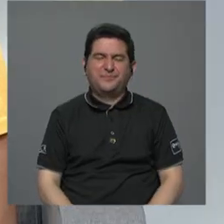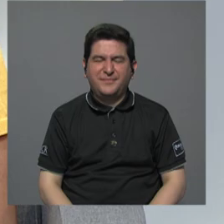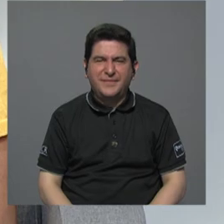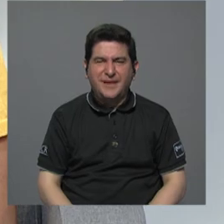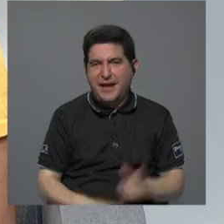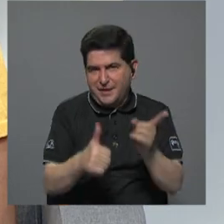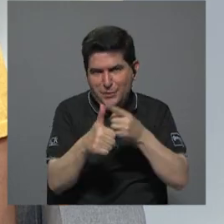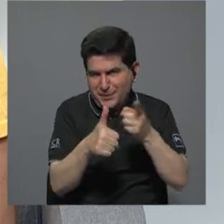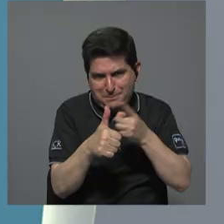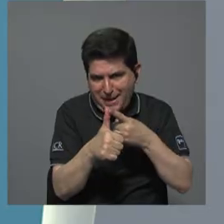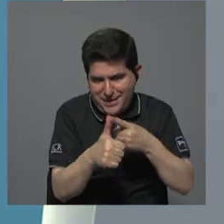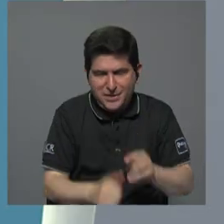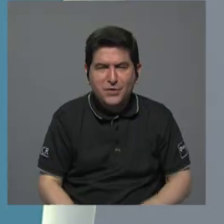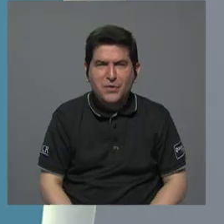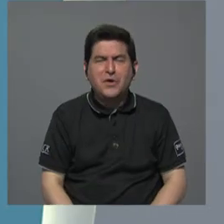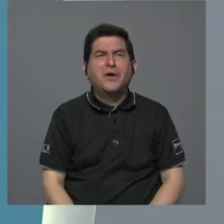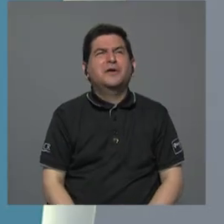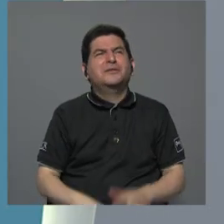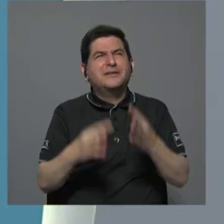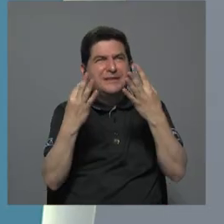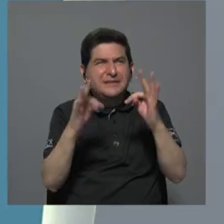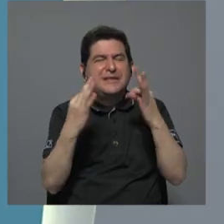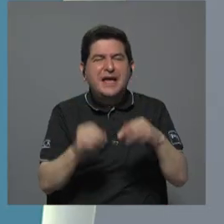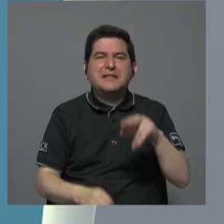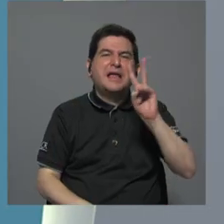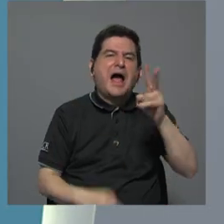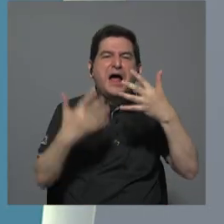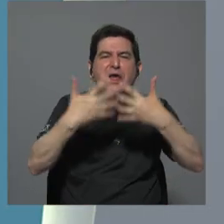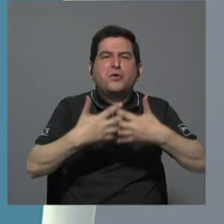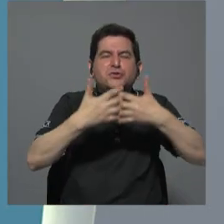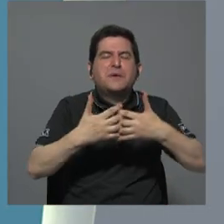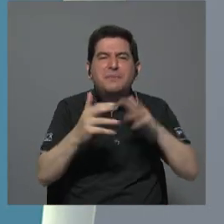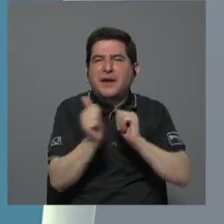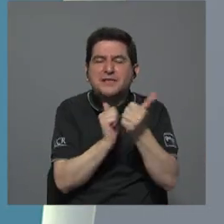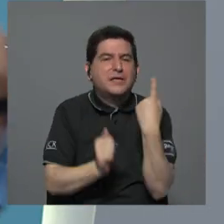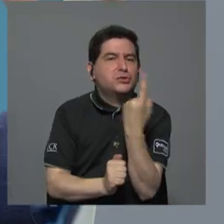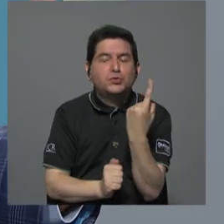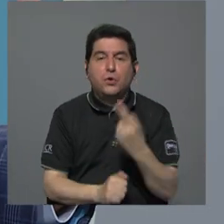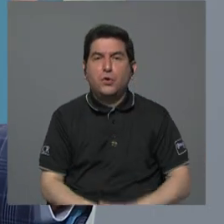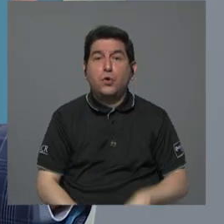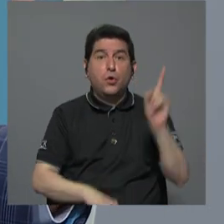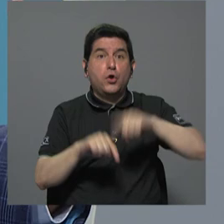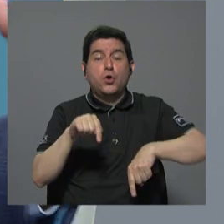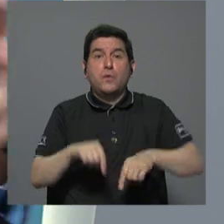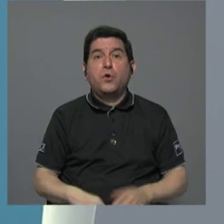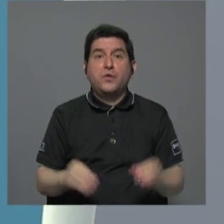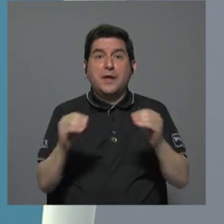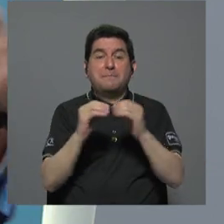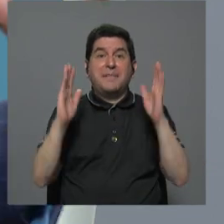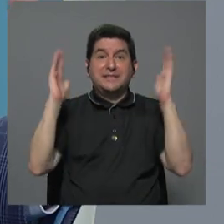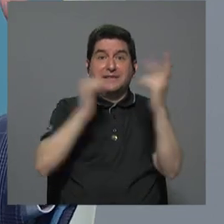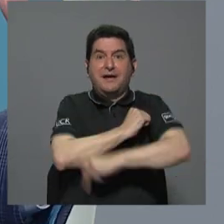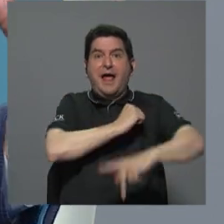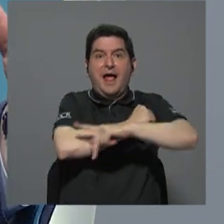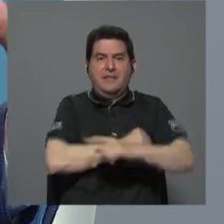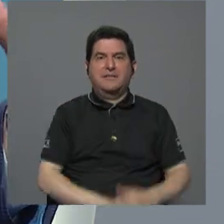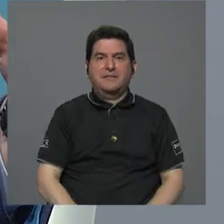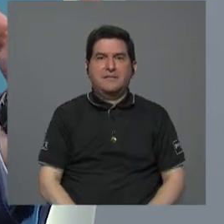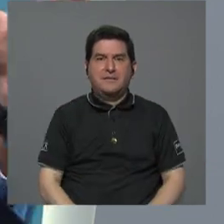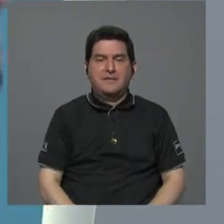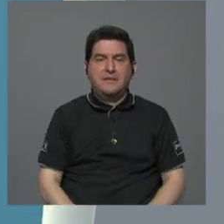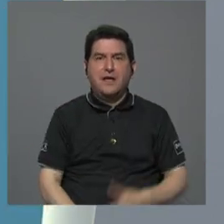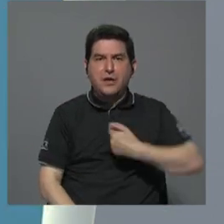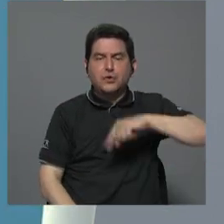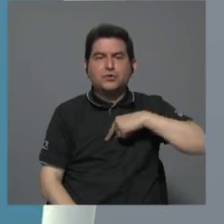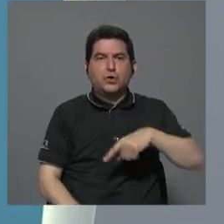Lo primero, tiende a ser oligopolico. ¿Y qué queremos hacer con eso? No podemos inflar el país y hacerlo más grande y volvernos un país de medio millón